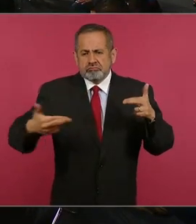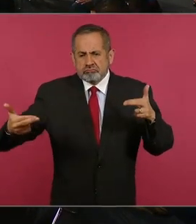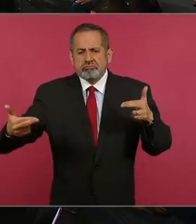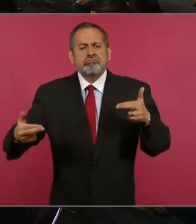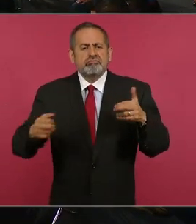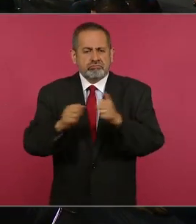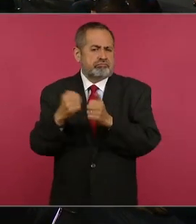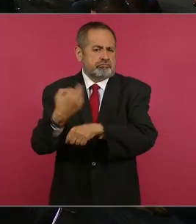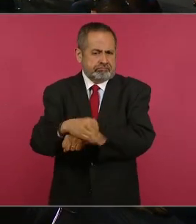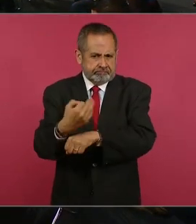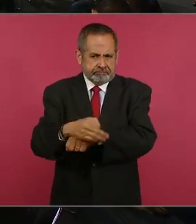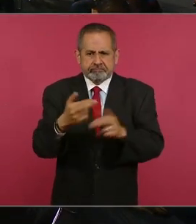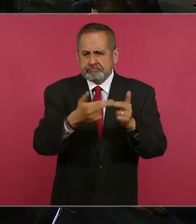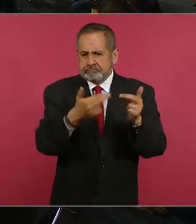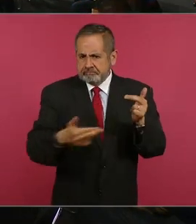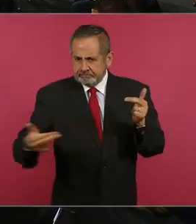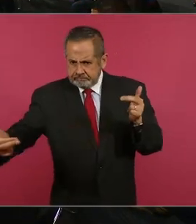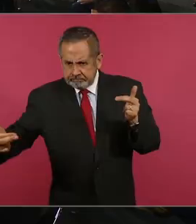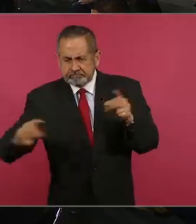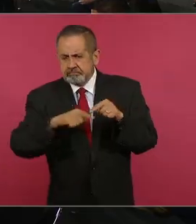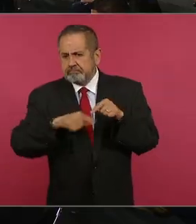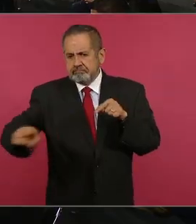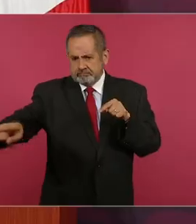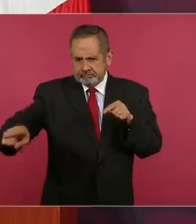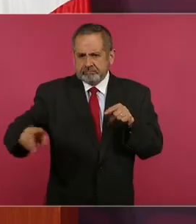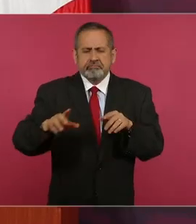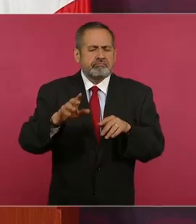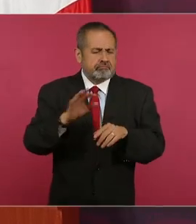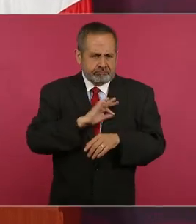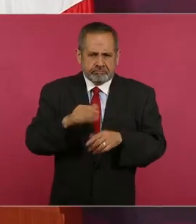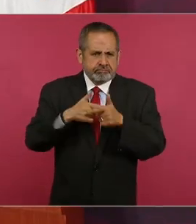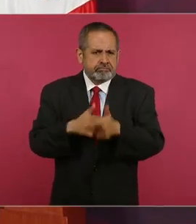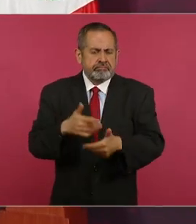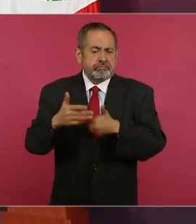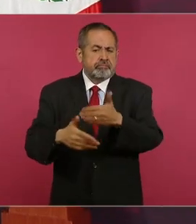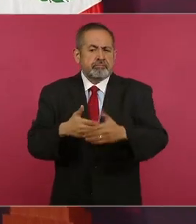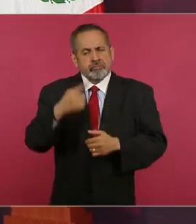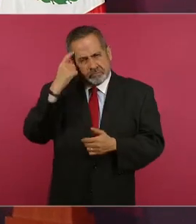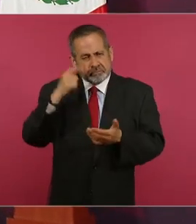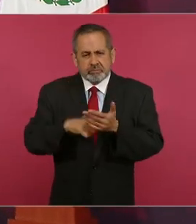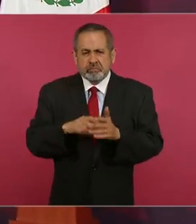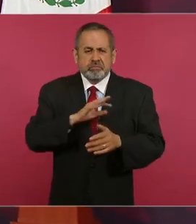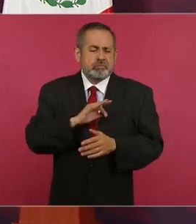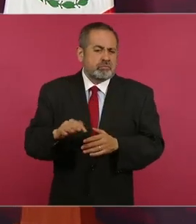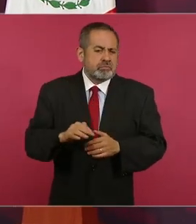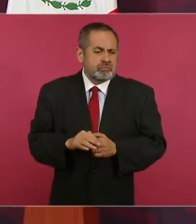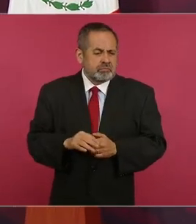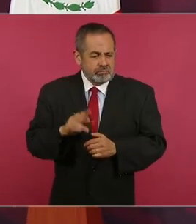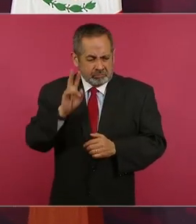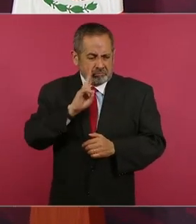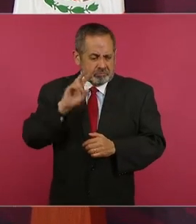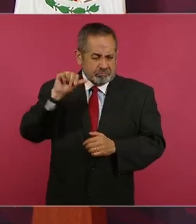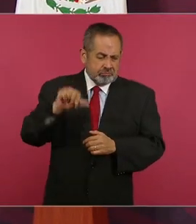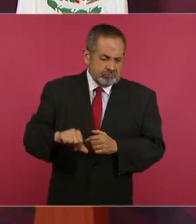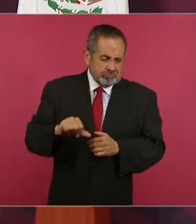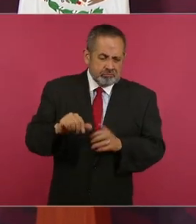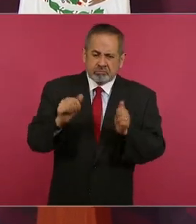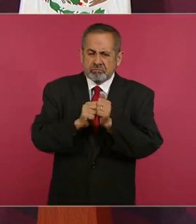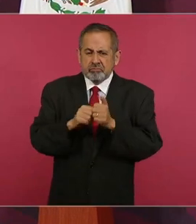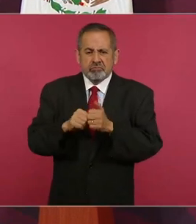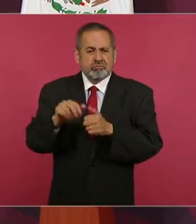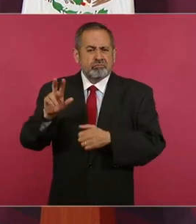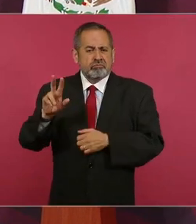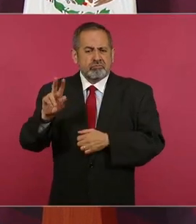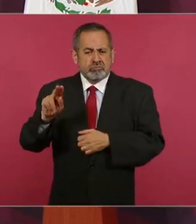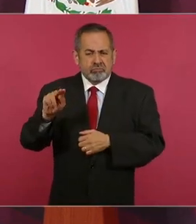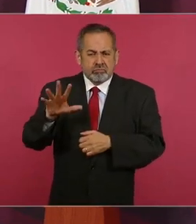provisional y sobre eso seguiremos avanzando. Entonces, yo espero que si restablezcamos hoy cercano al